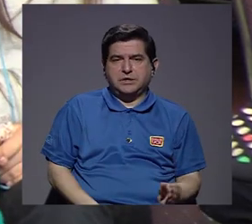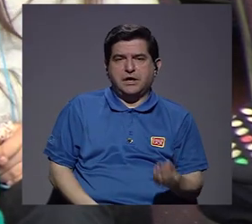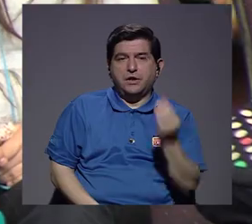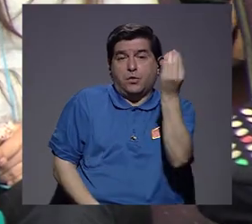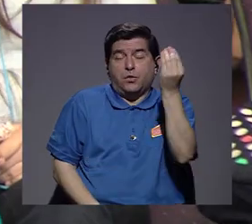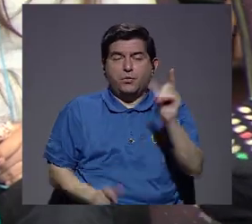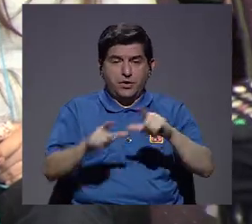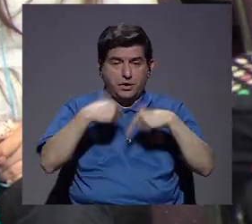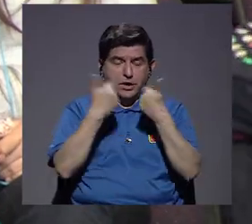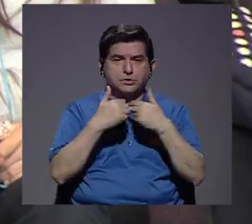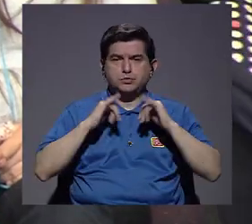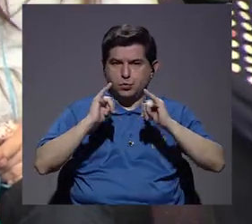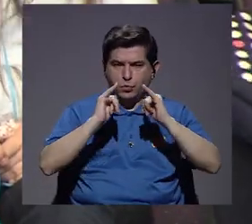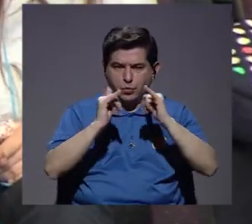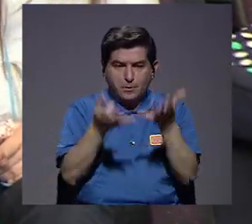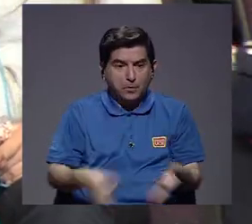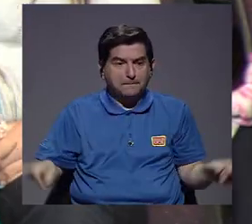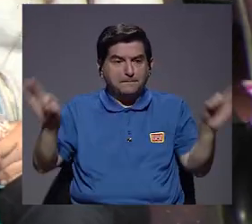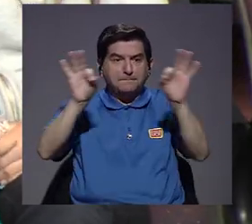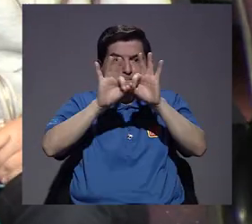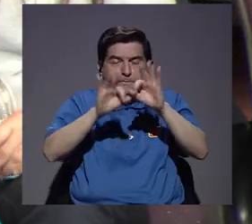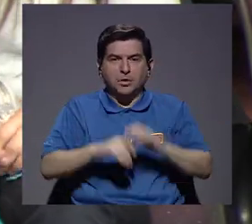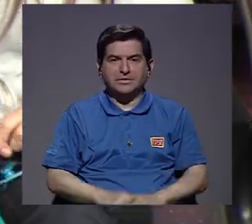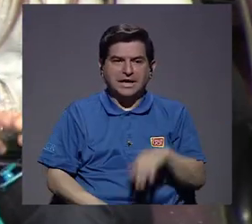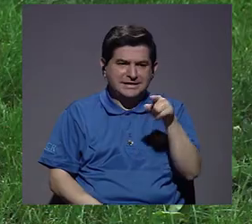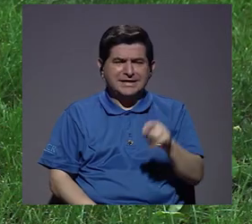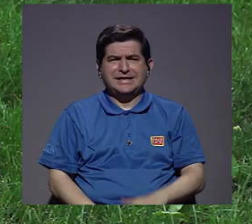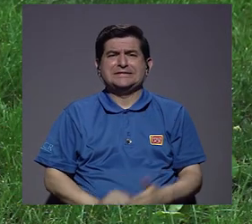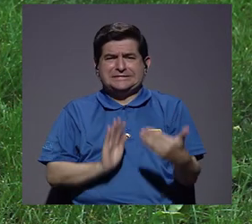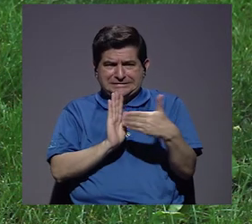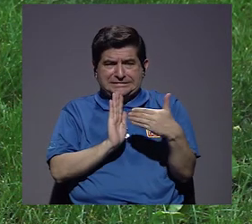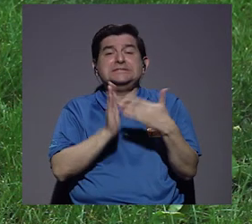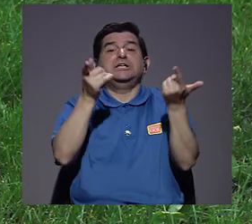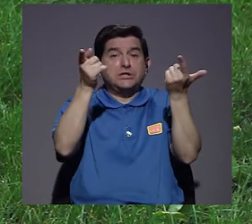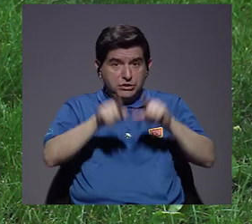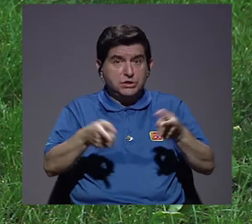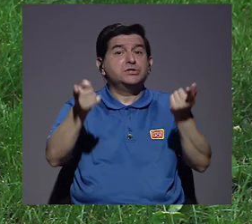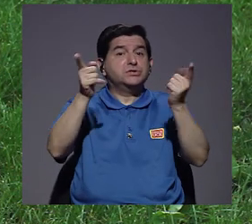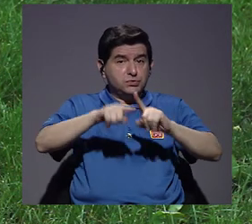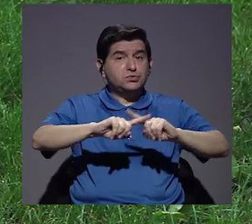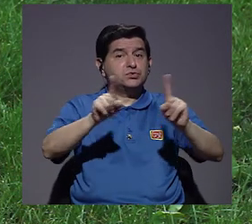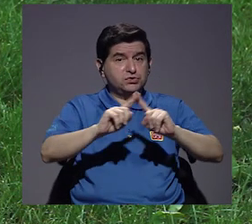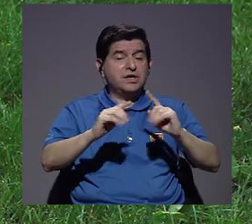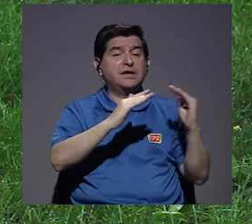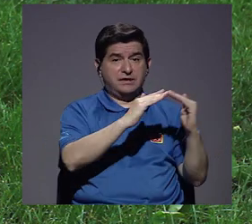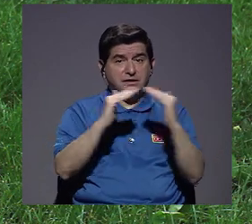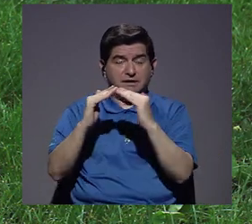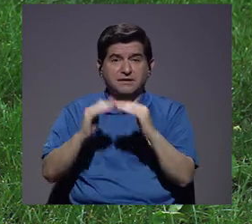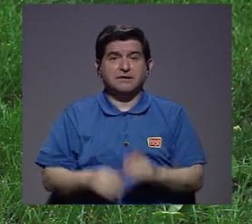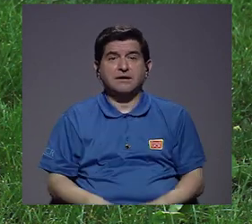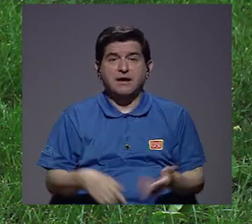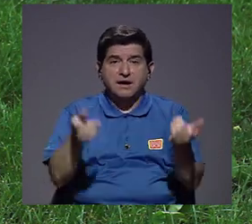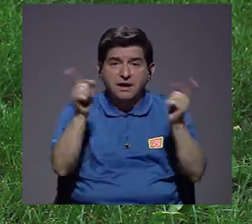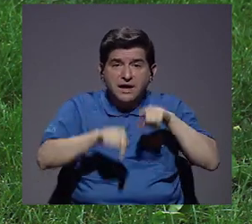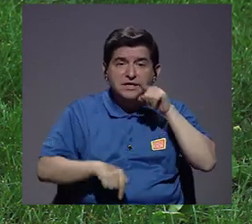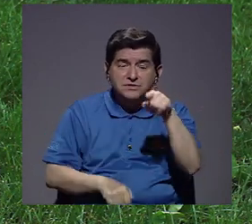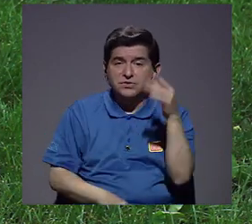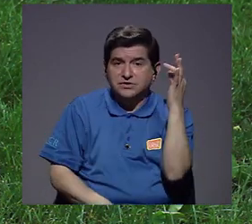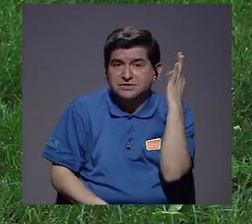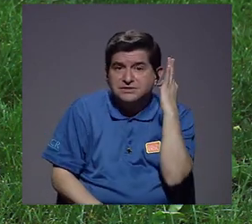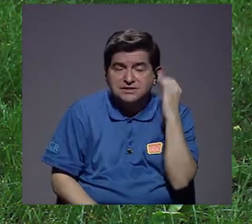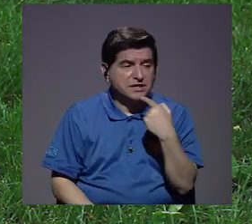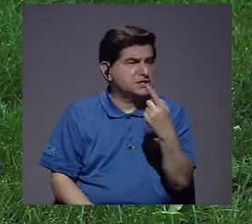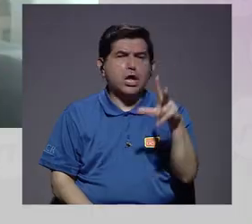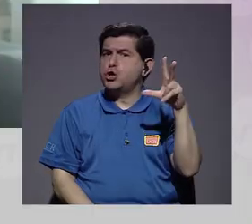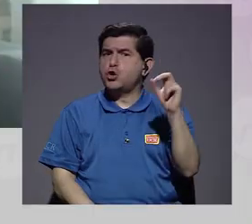que los adolescentes donde el grupo de pares es tan importante, están resintiendo y así está sucediendo en muchos casos. En el caso de